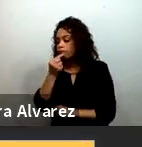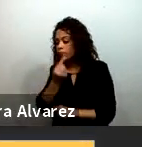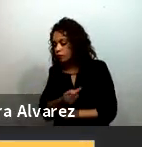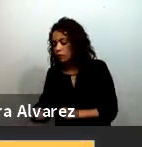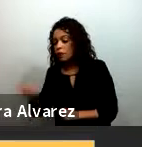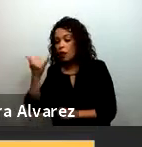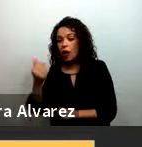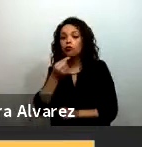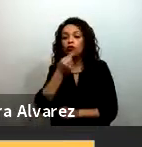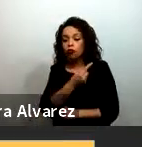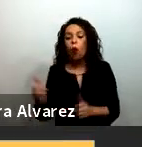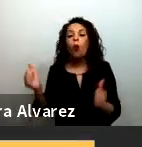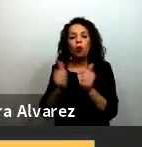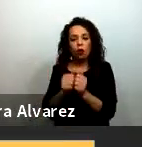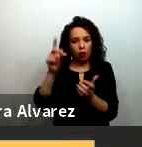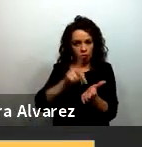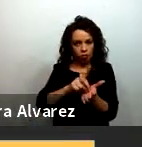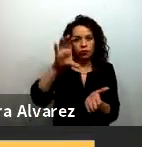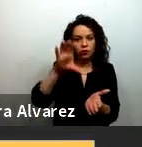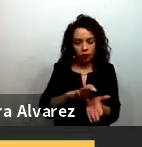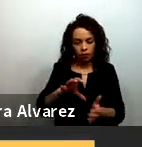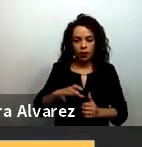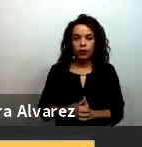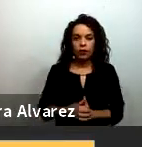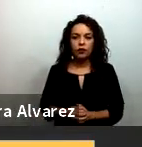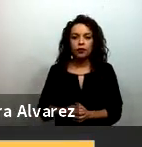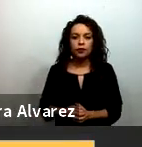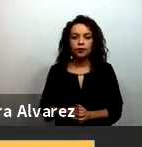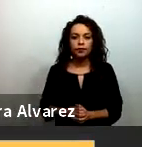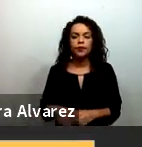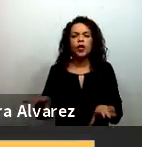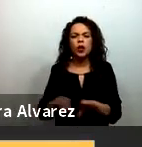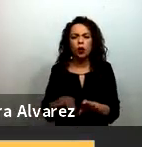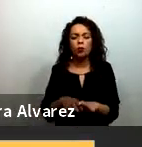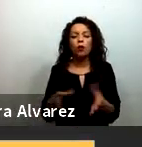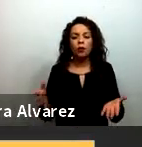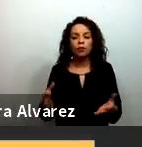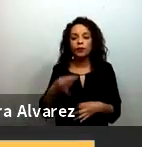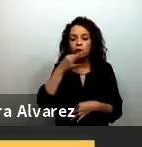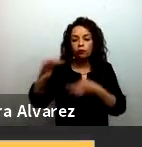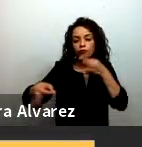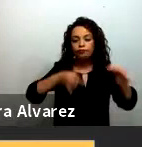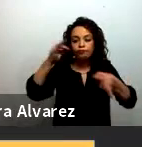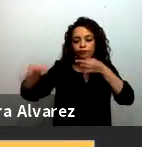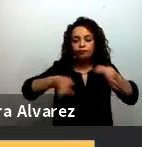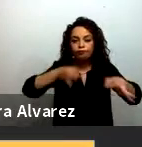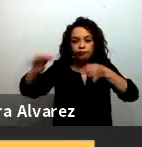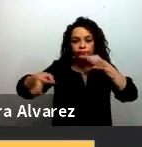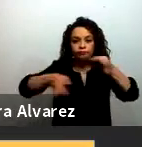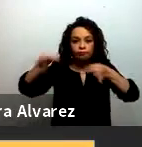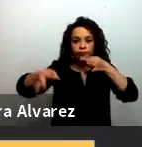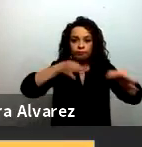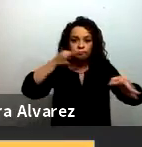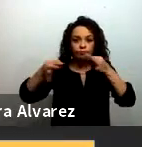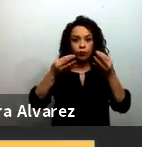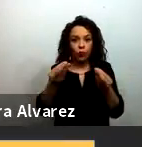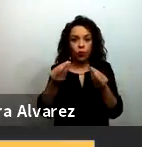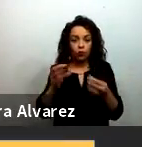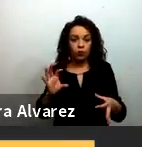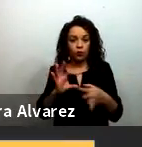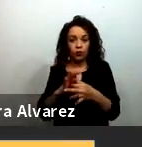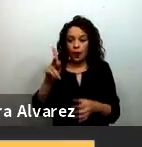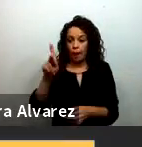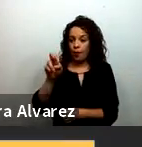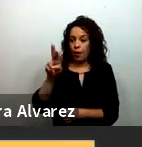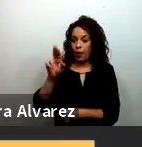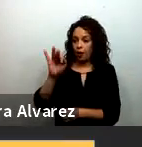trastornos de neurodesarrollo a partir de mensajes que fueran emitidos a través de perifoneo los temas son estos que pongo aquí